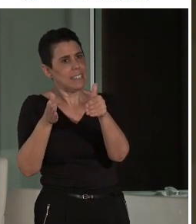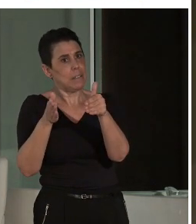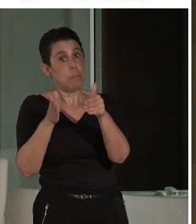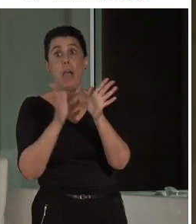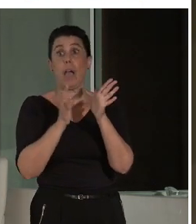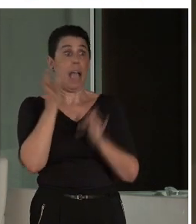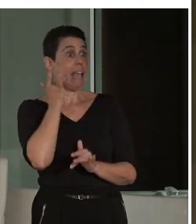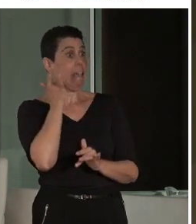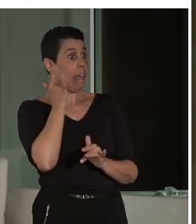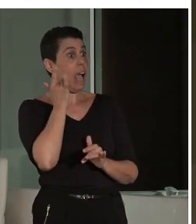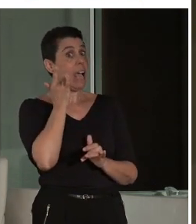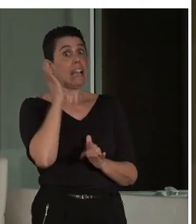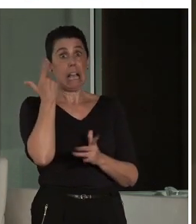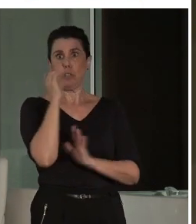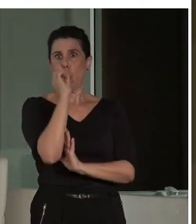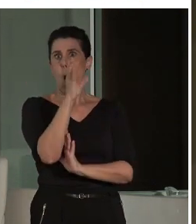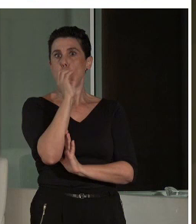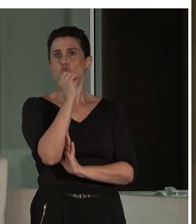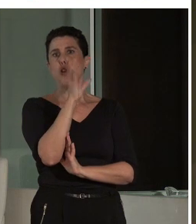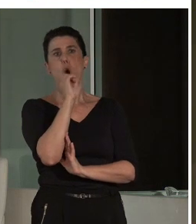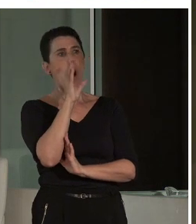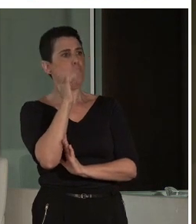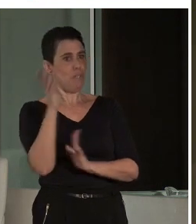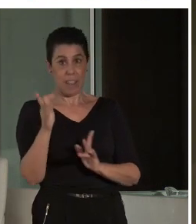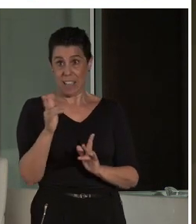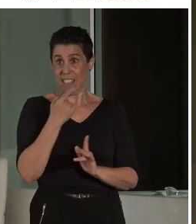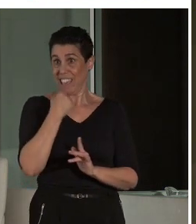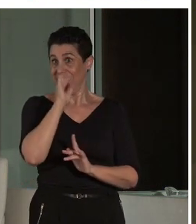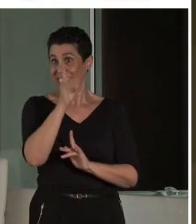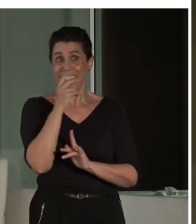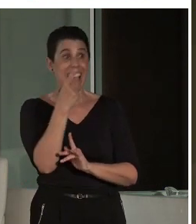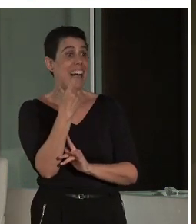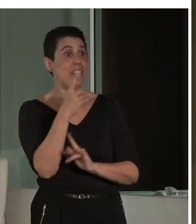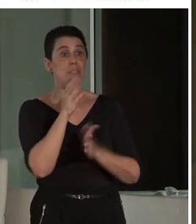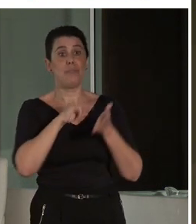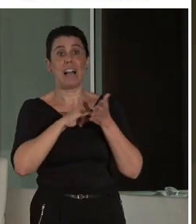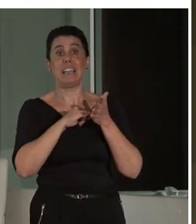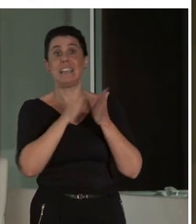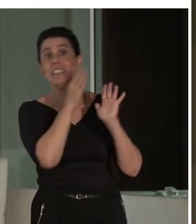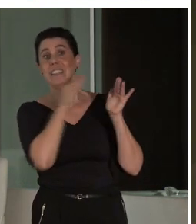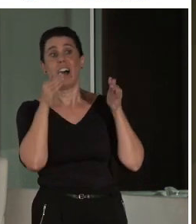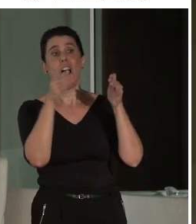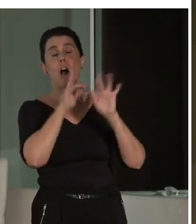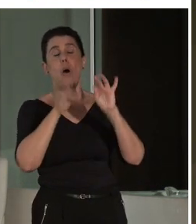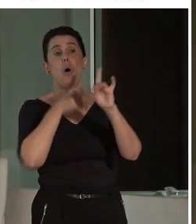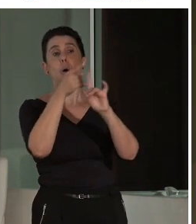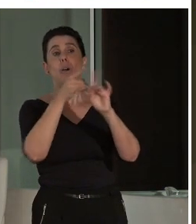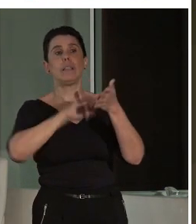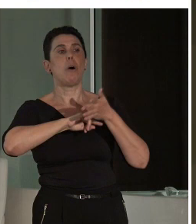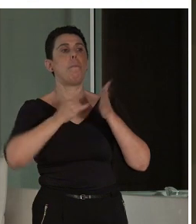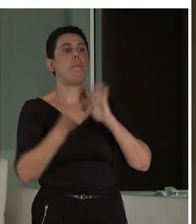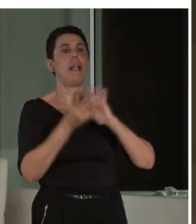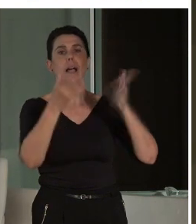Jesús también en su conferencia Marco, hacia un plan especial de accesibilidad, ¿no?